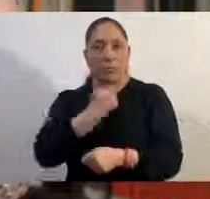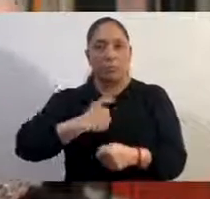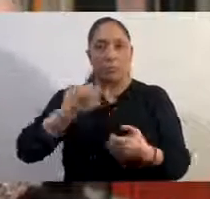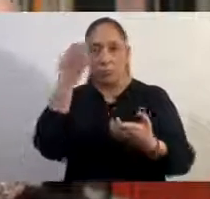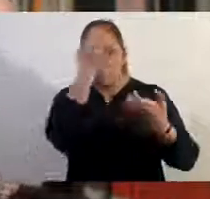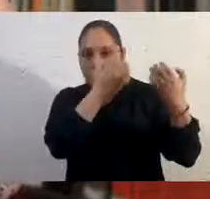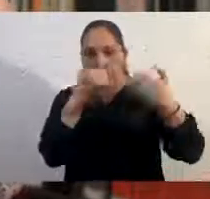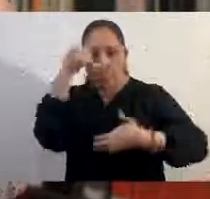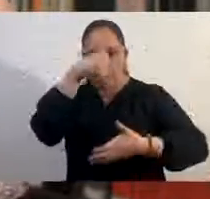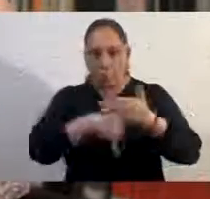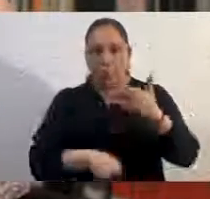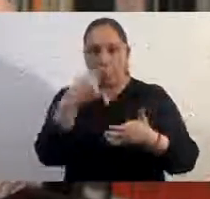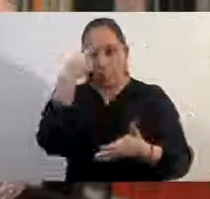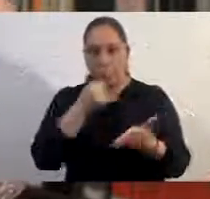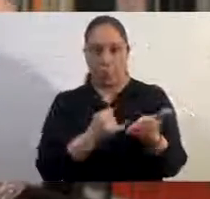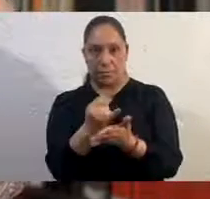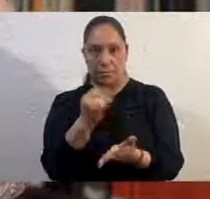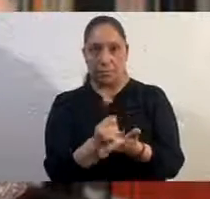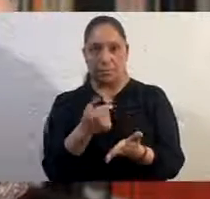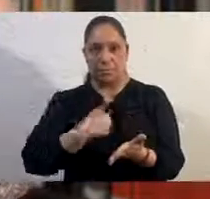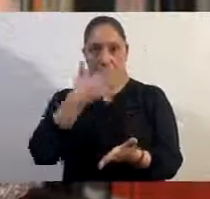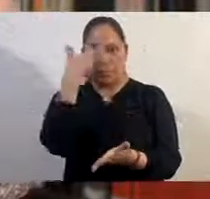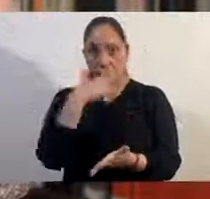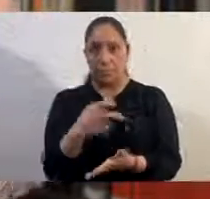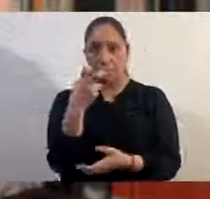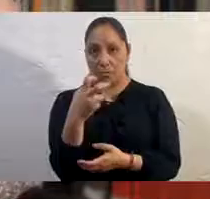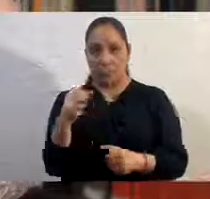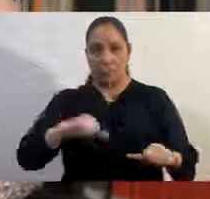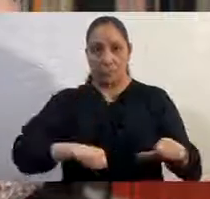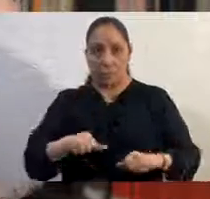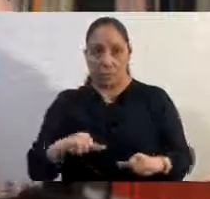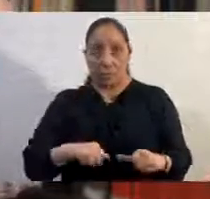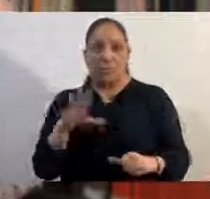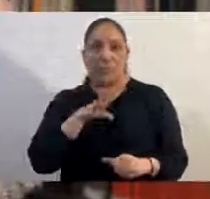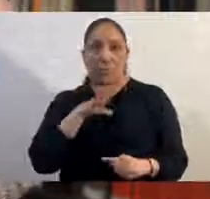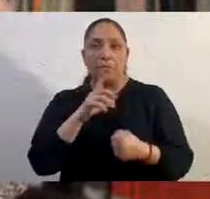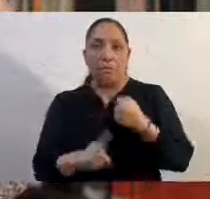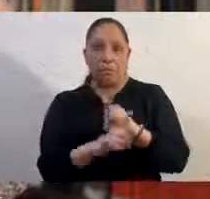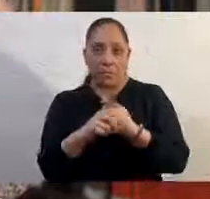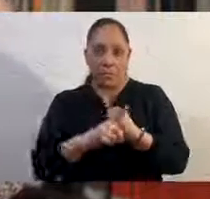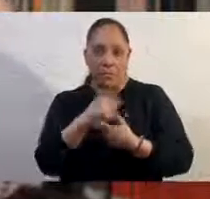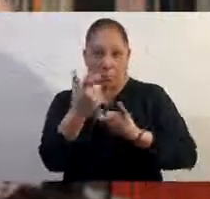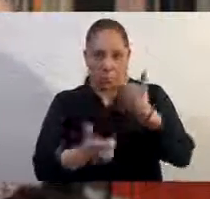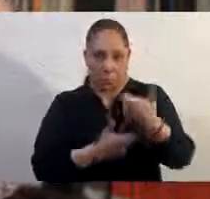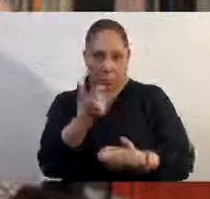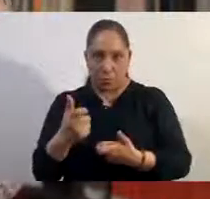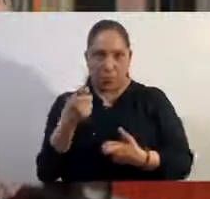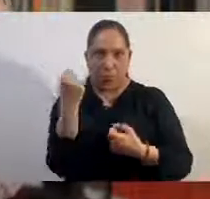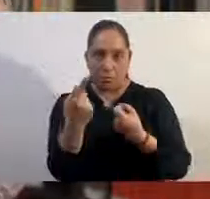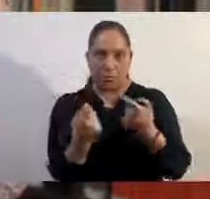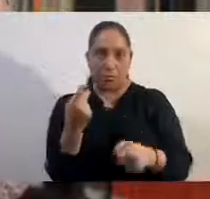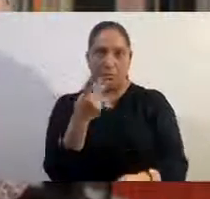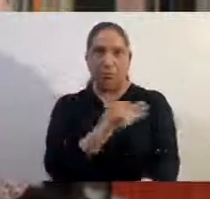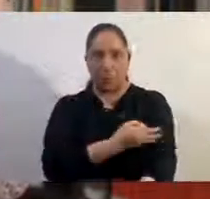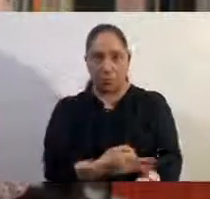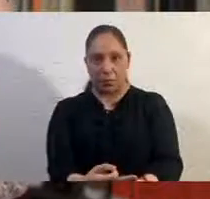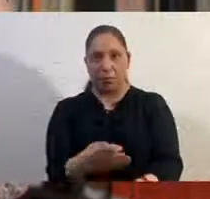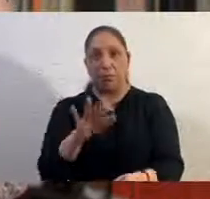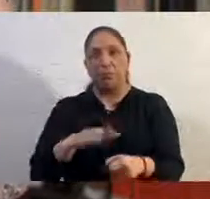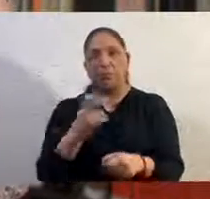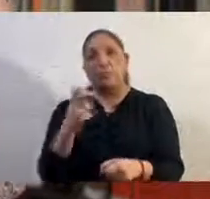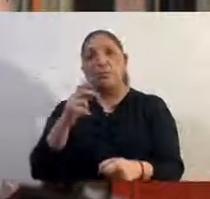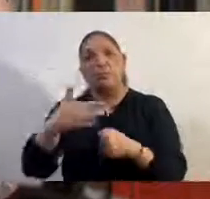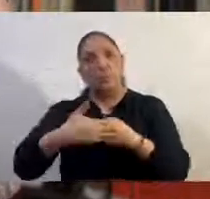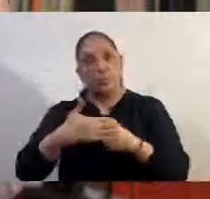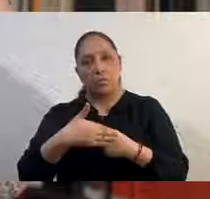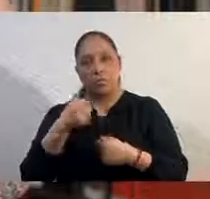estas medidas afectan la economía de muchas familias. Por ello, en unos días estaré presentando un plan económico integral que